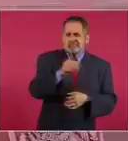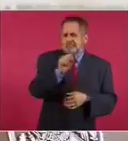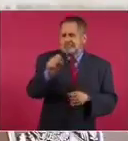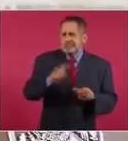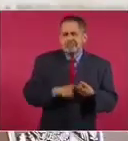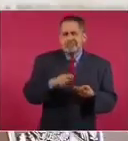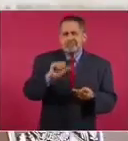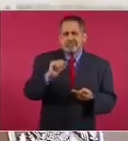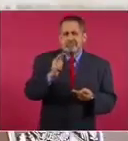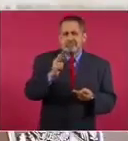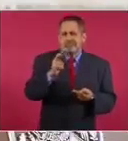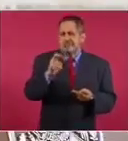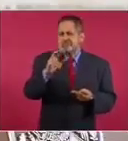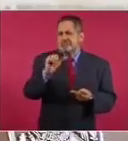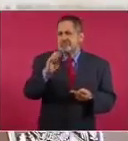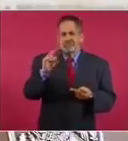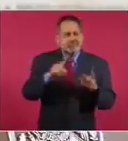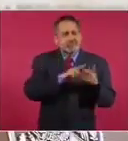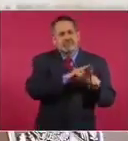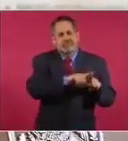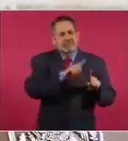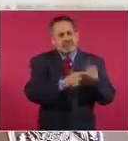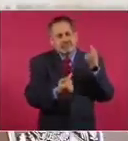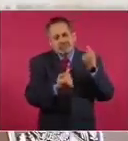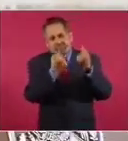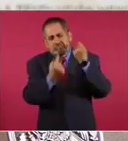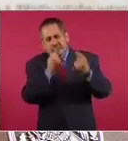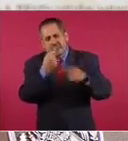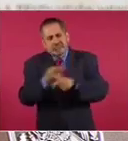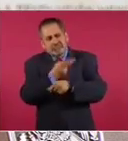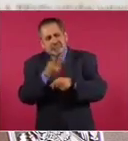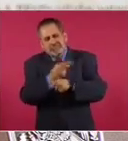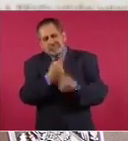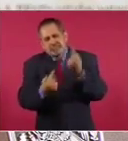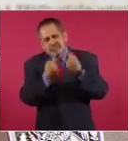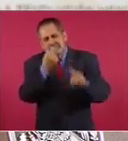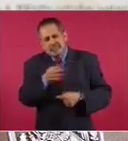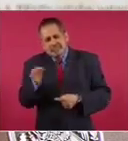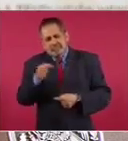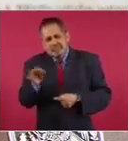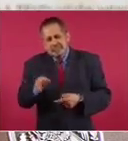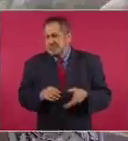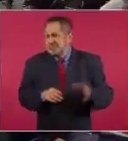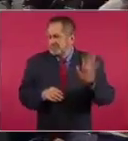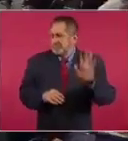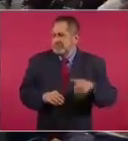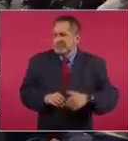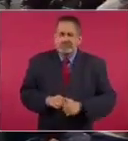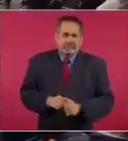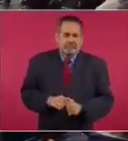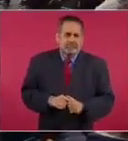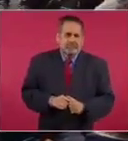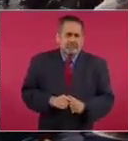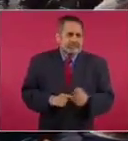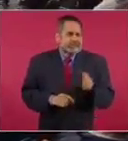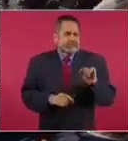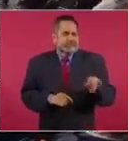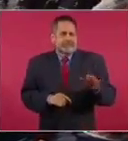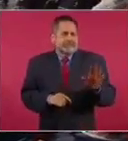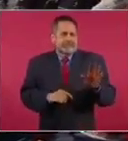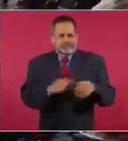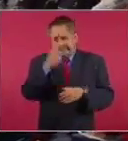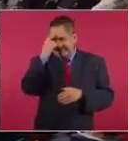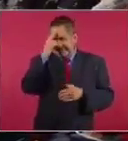Aguilar Camín y lo han hecho todos, todos, todos, todos, todos, porque así es el